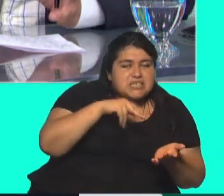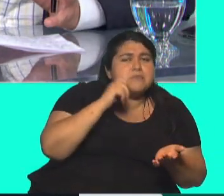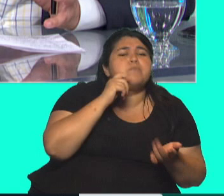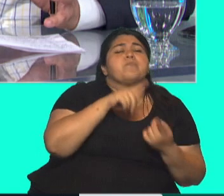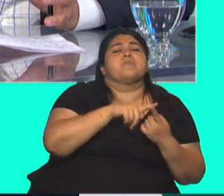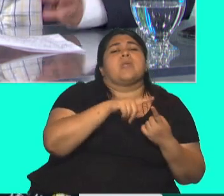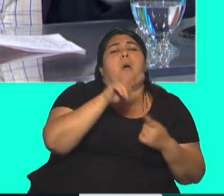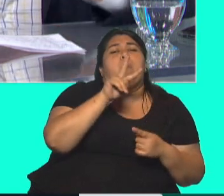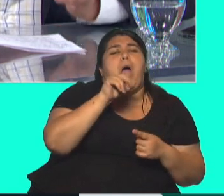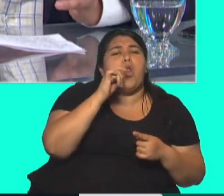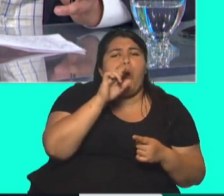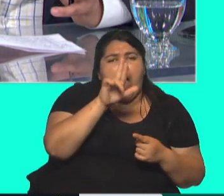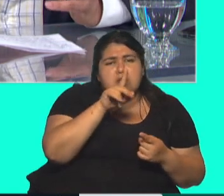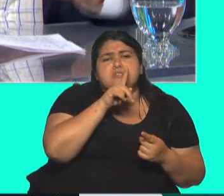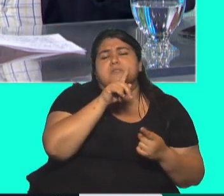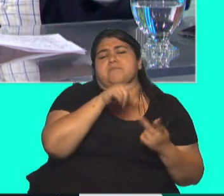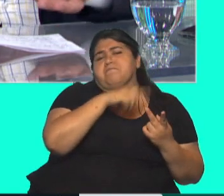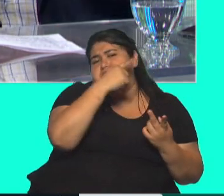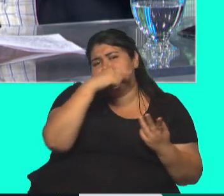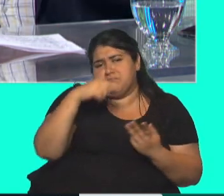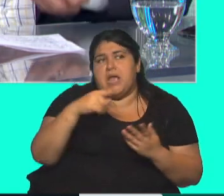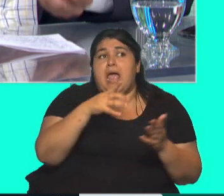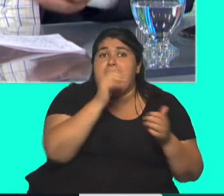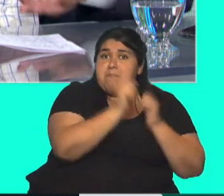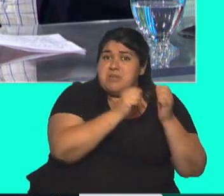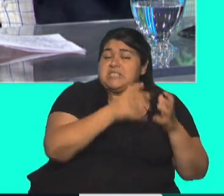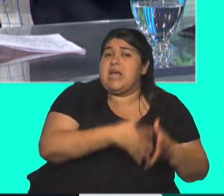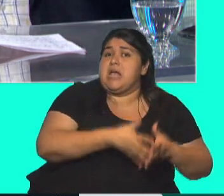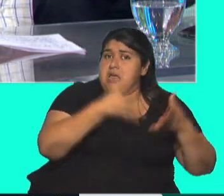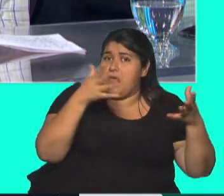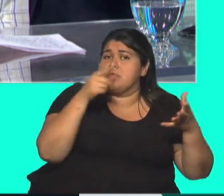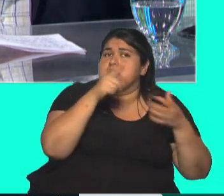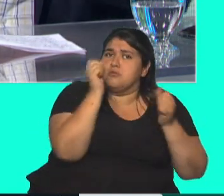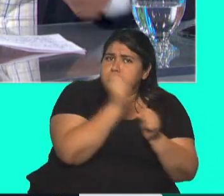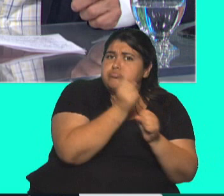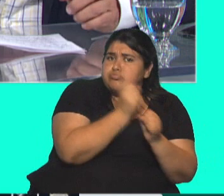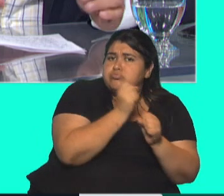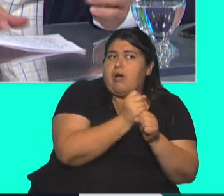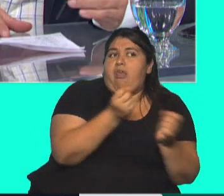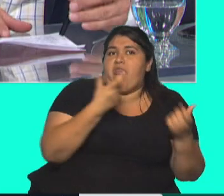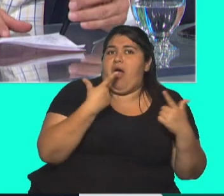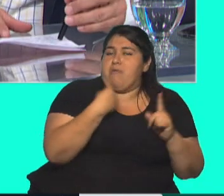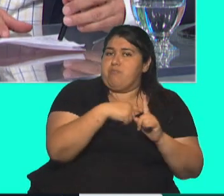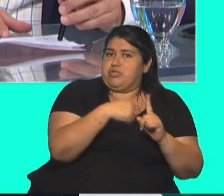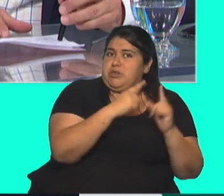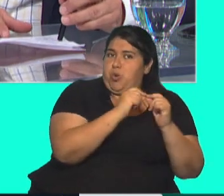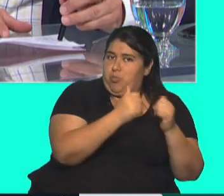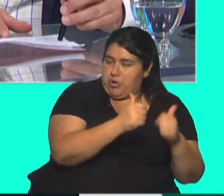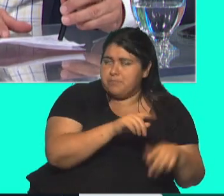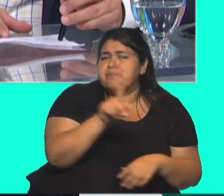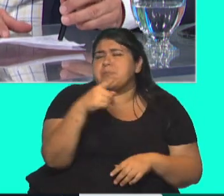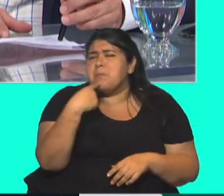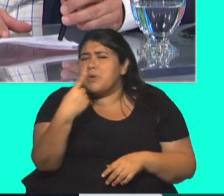poquitas empresas, muy grandes y que estas empresas trabajando mucho ya te dan un indicador alto. ¿Y eso tiene que ver con la